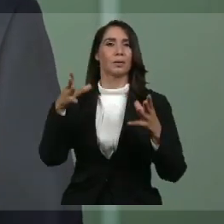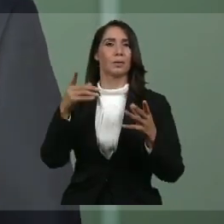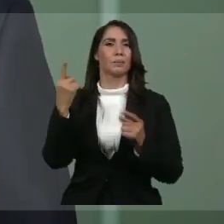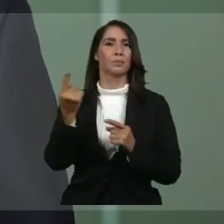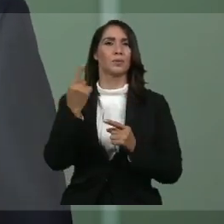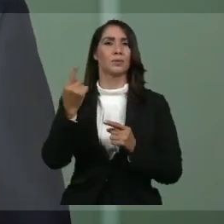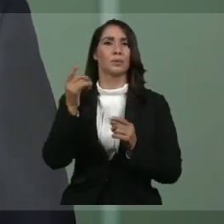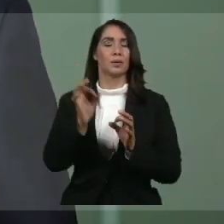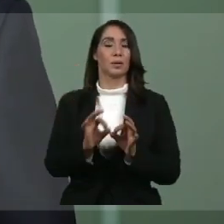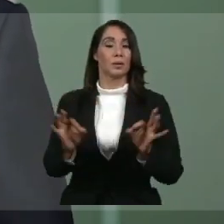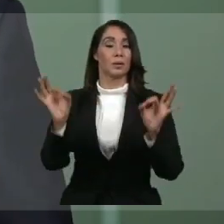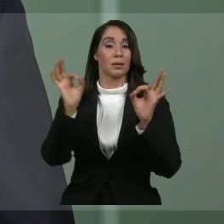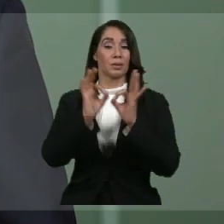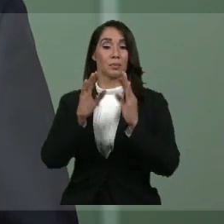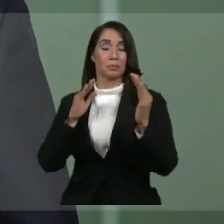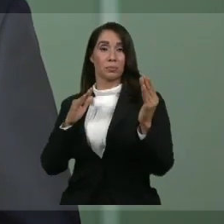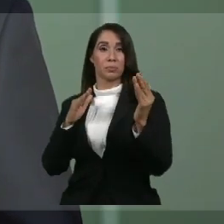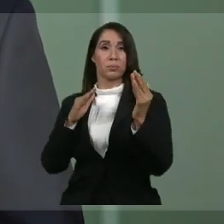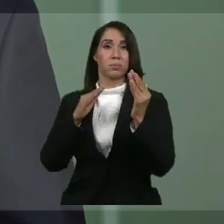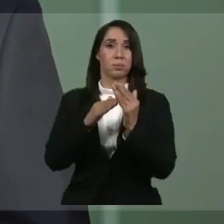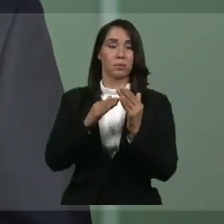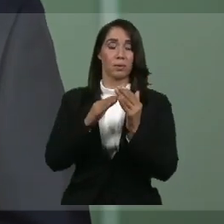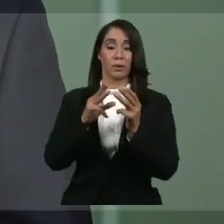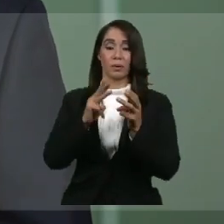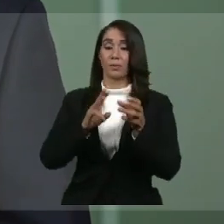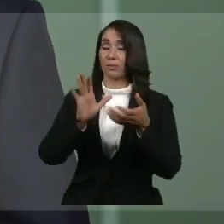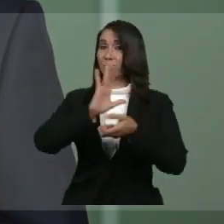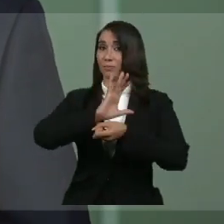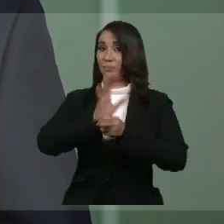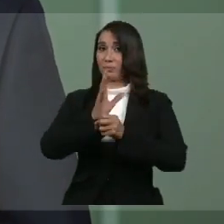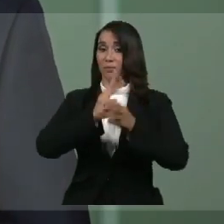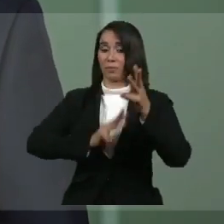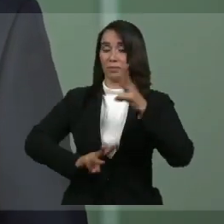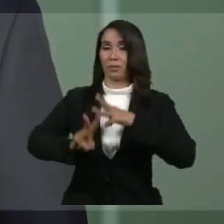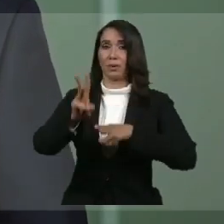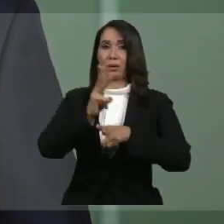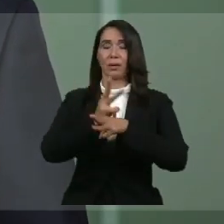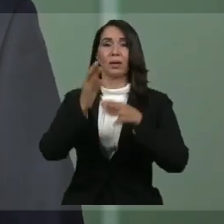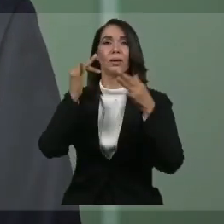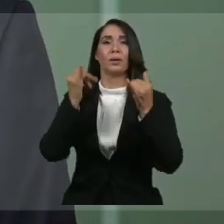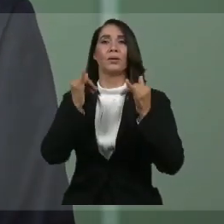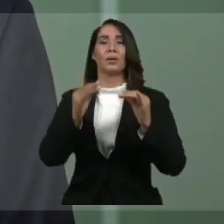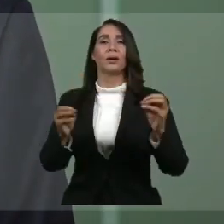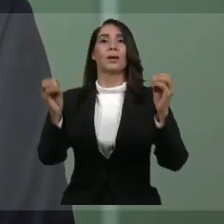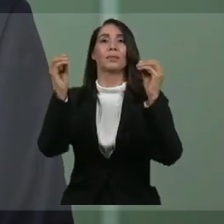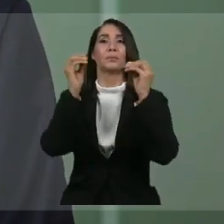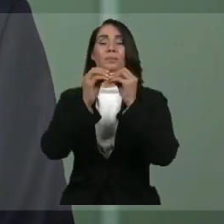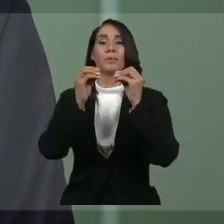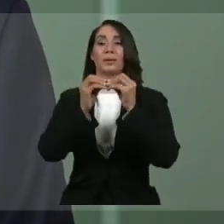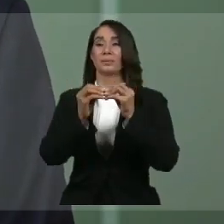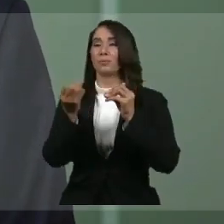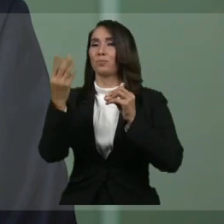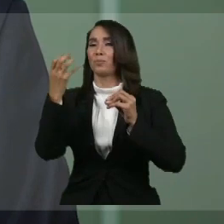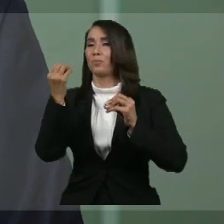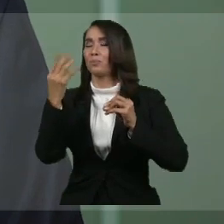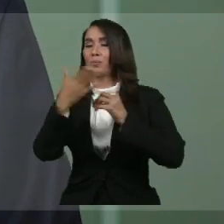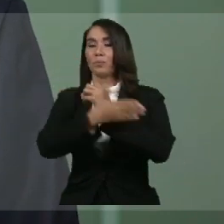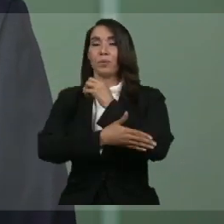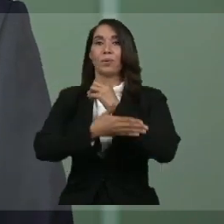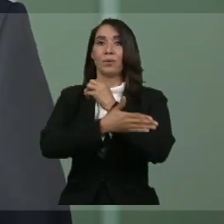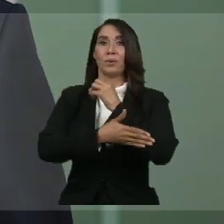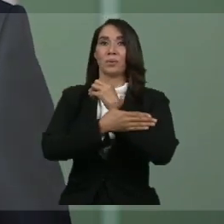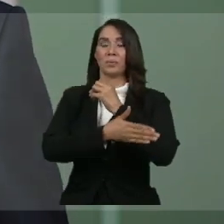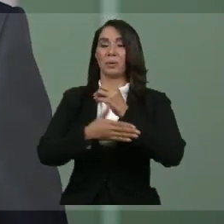hacer en la lucha contra una pandemia global. Hoy hay más de una docena de países en nuestra región